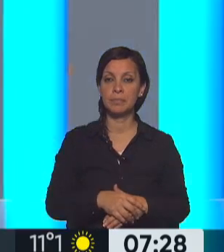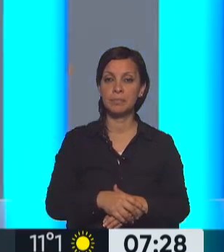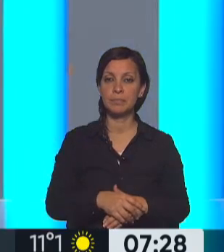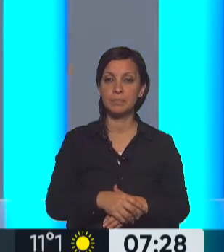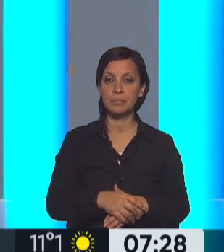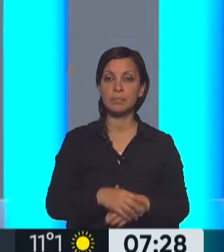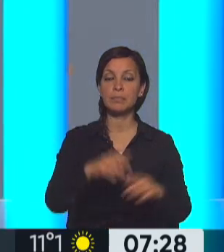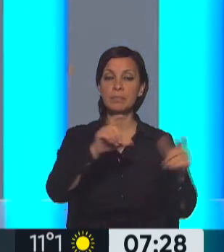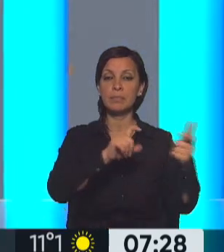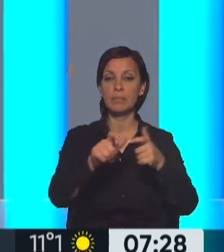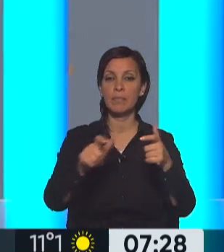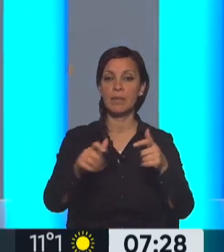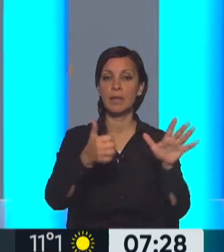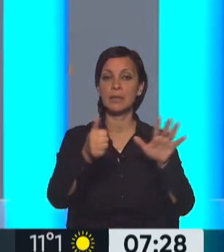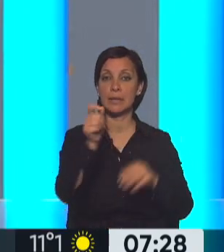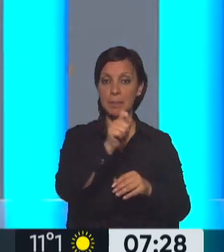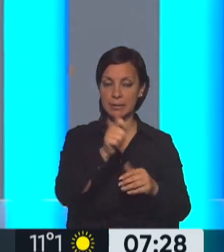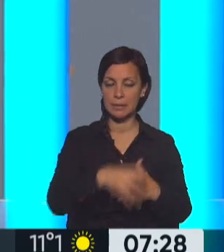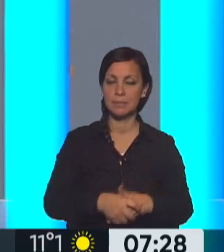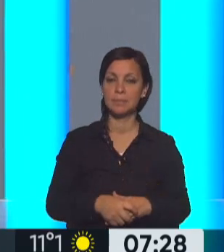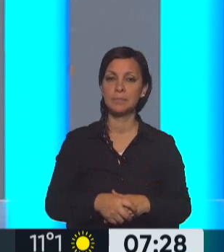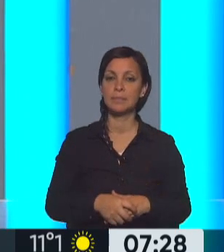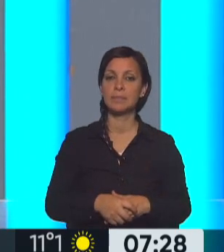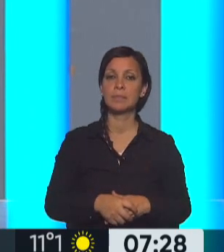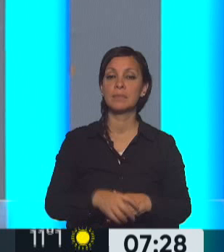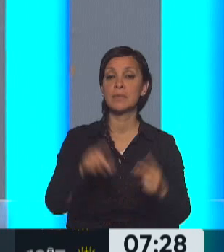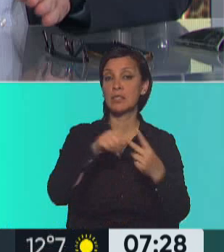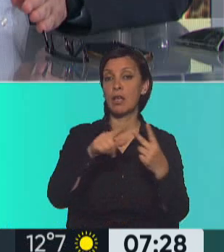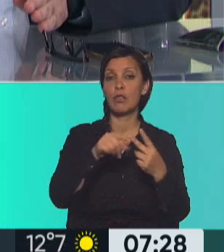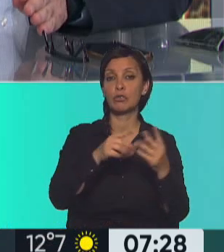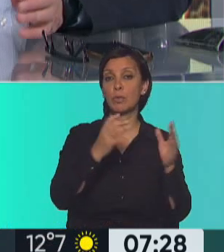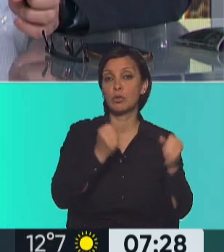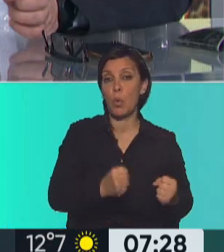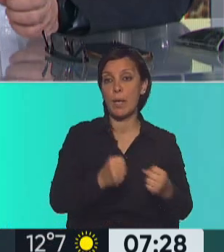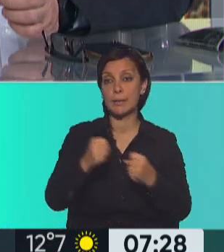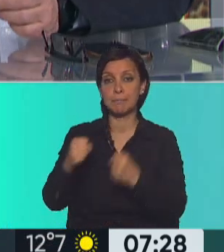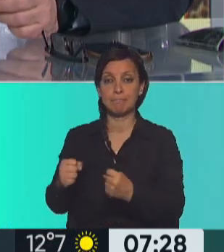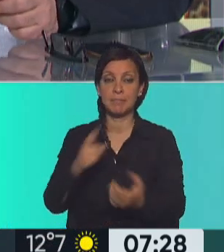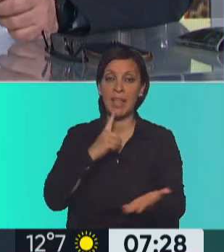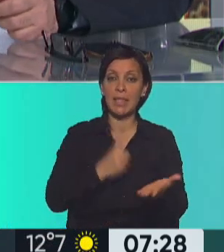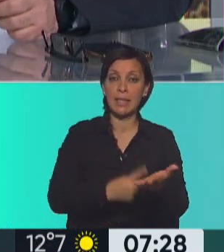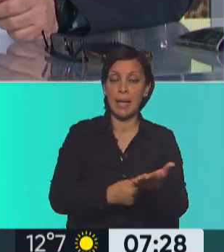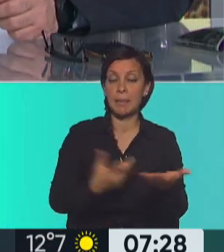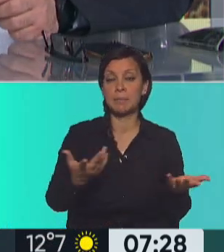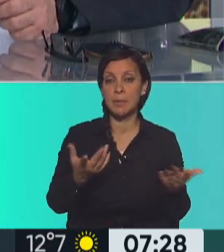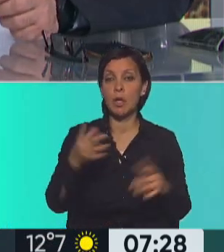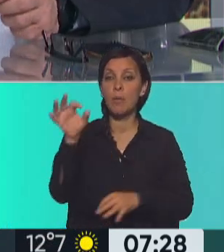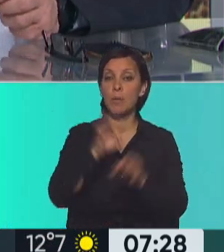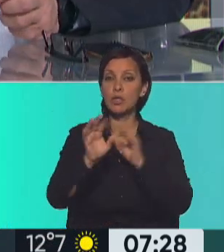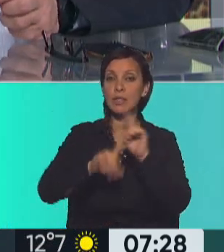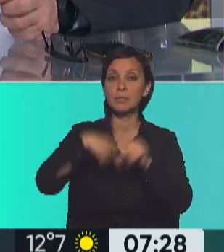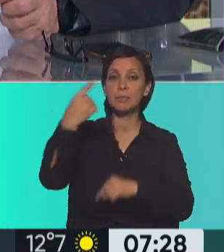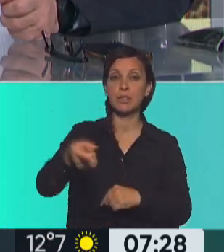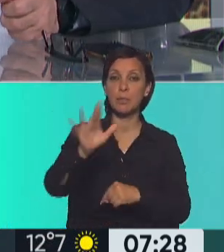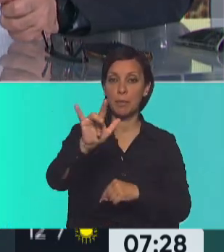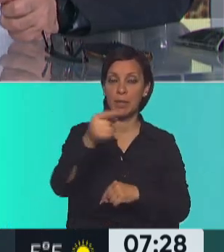El periodo para actualizar cada seis meses. Esas son las dos posturas, los dos dictámenes. El proyecto se va a tratar el miércoles de la